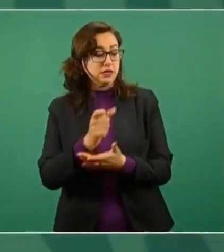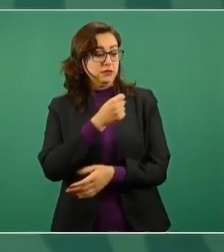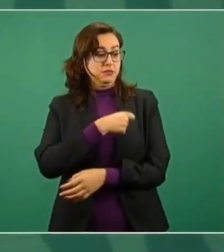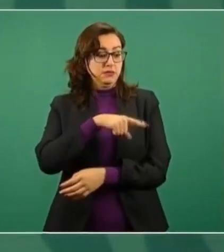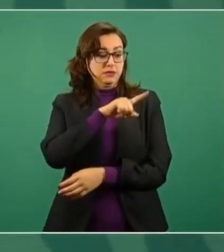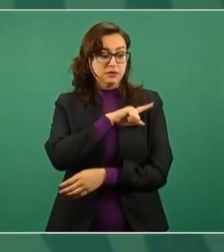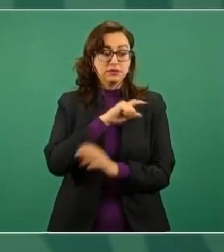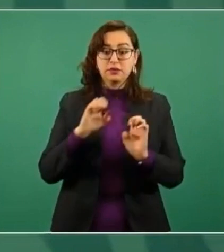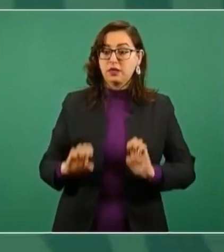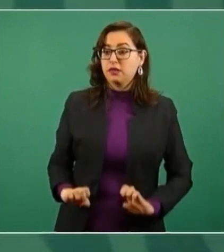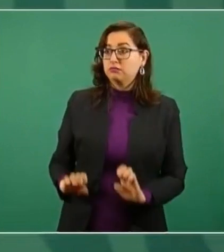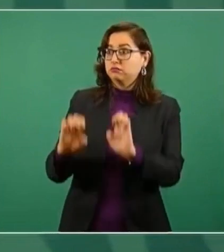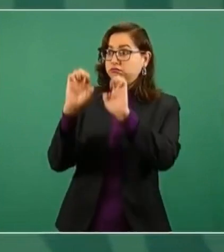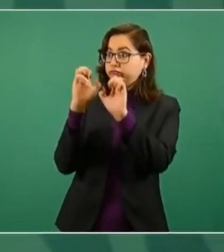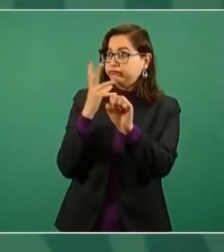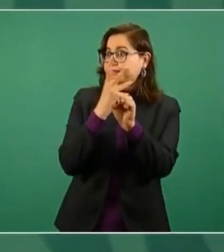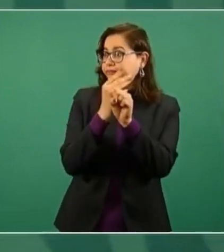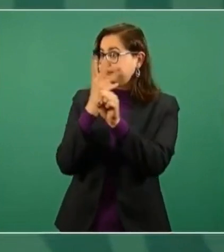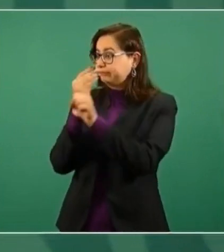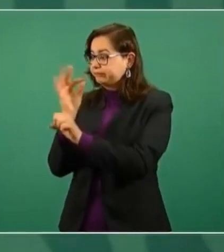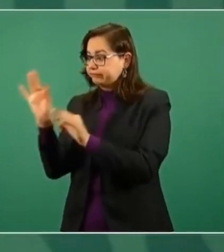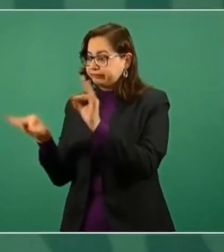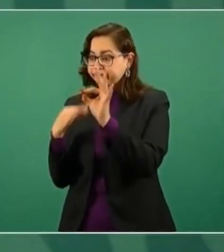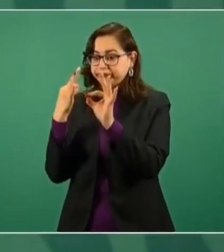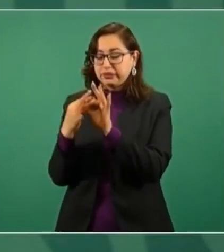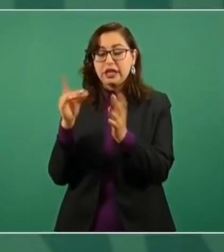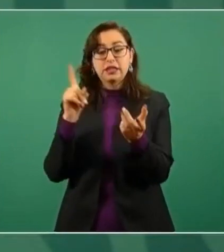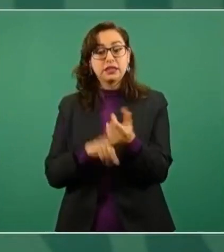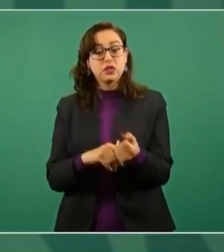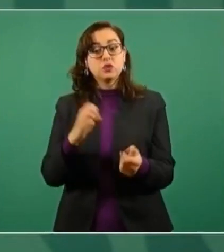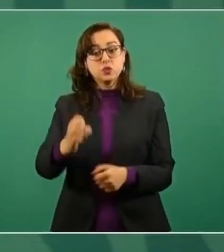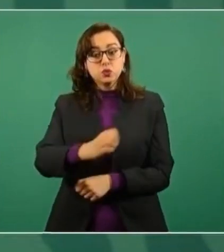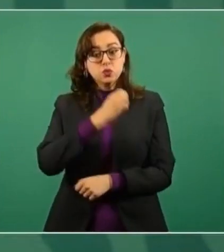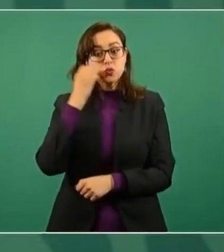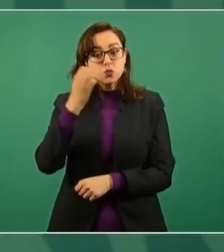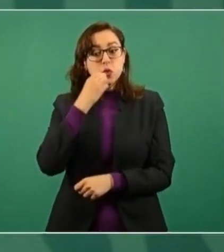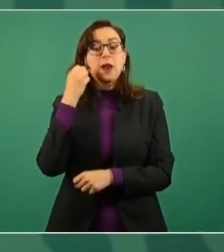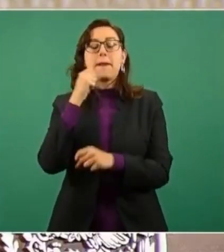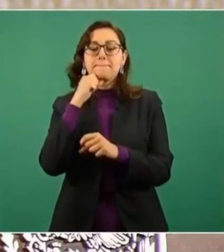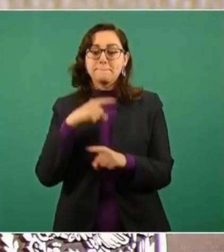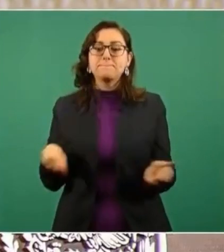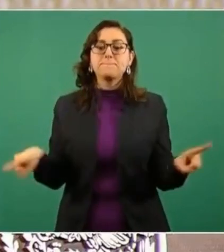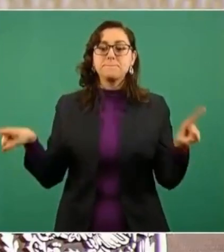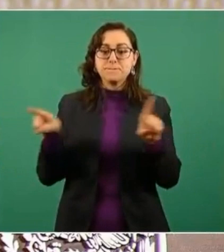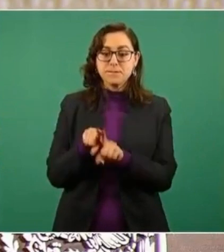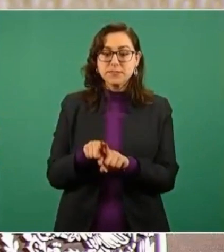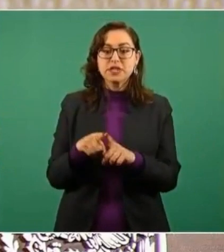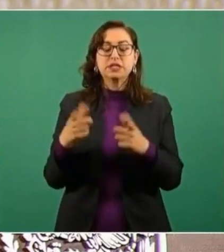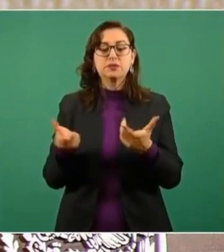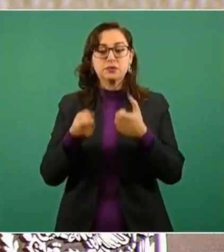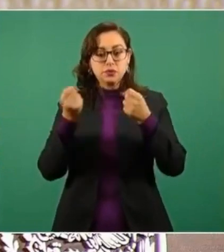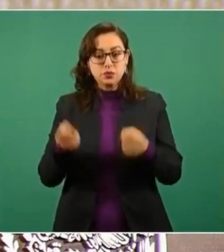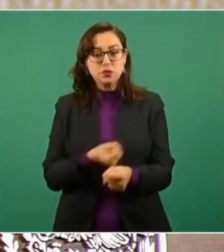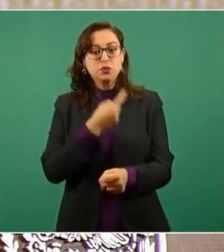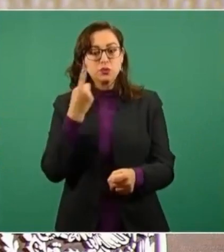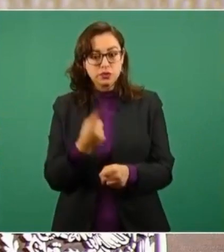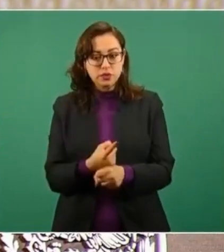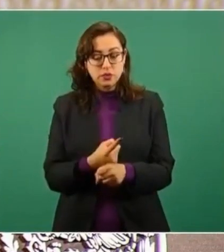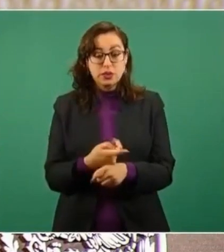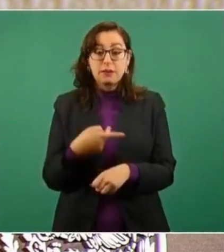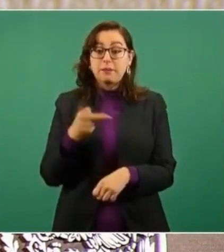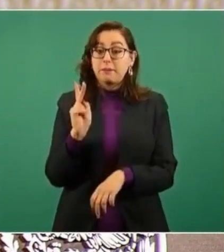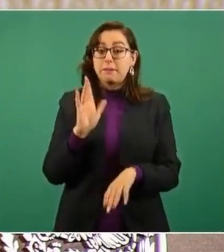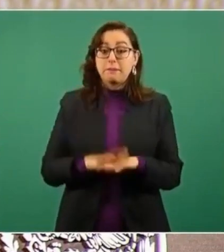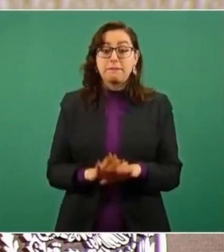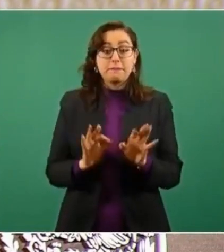infraestructura y recursos en los planteles, así como la difusión y aplicación de protocolos de seguridad sanitaria, pero